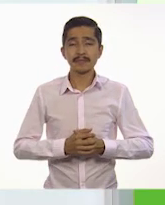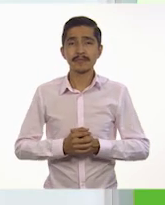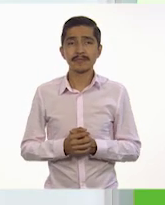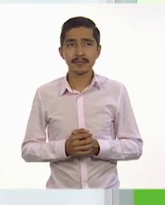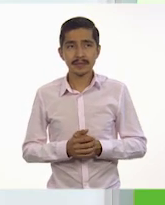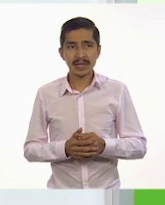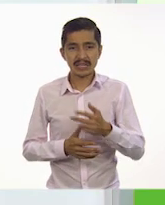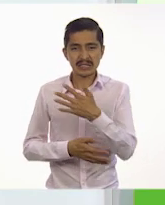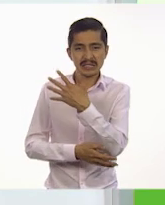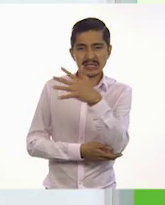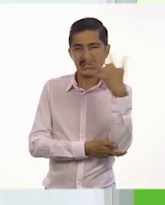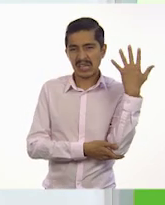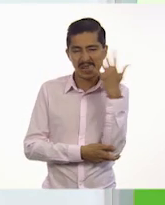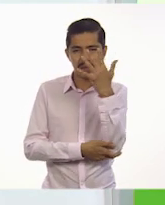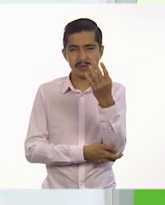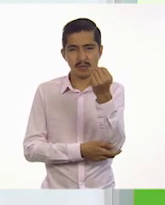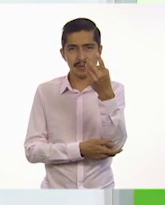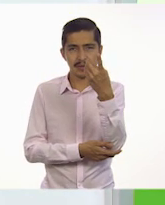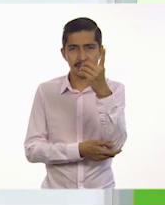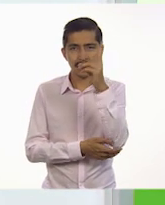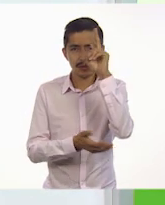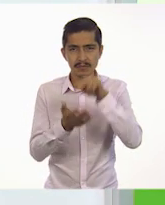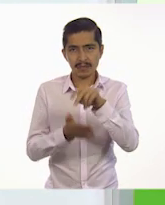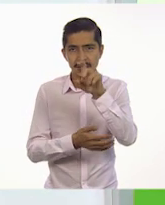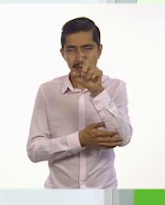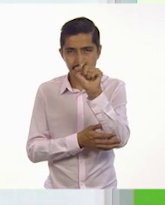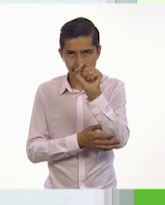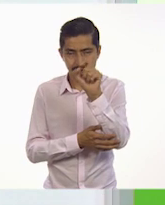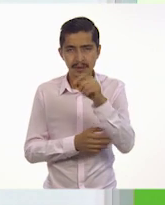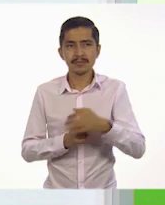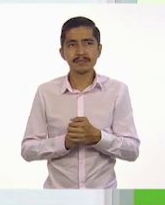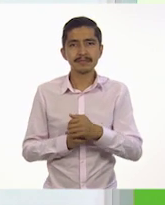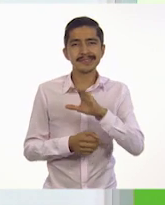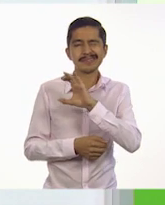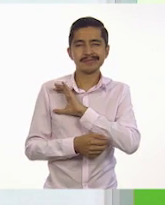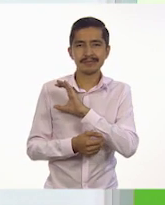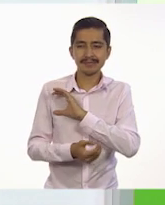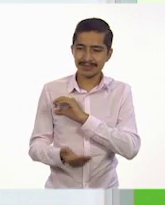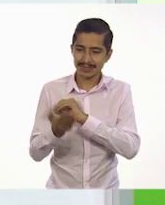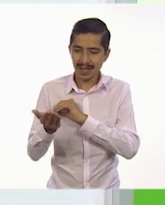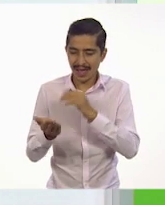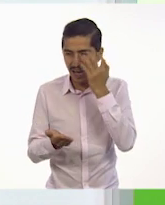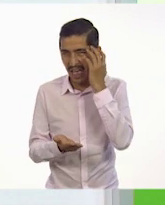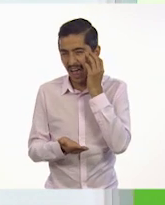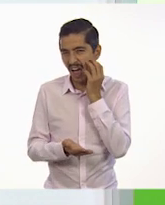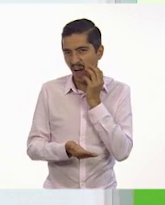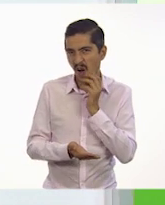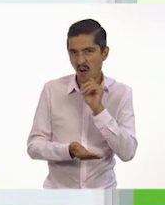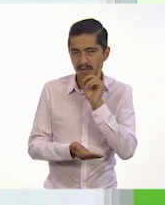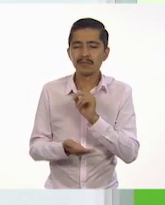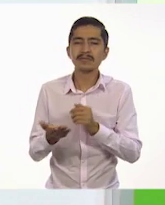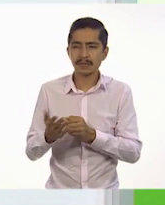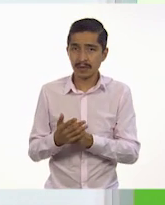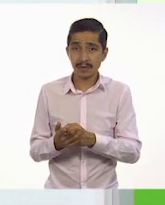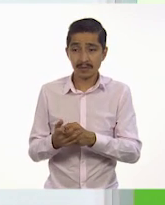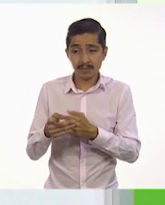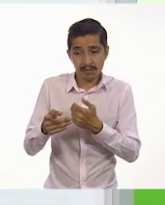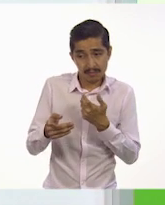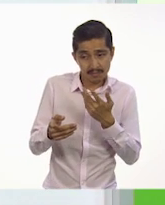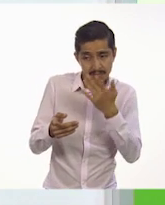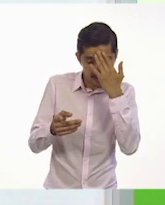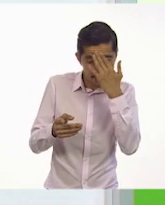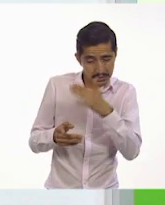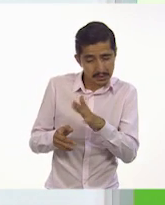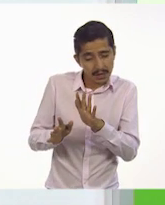Selva, 9 de diciembre, 2020. Querida leona, quiero que sepas que eres